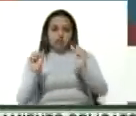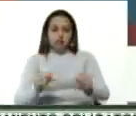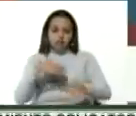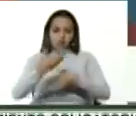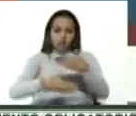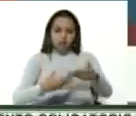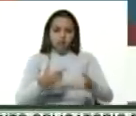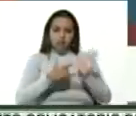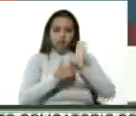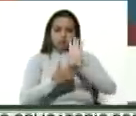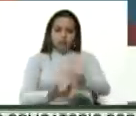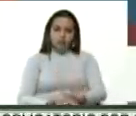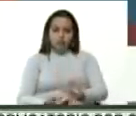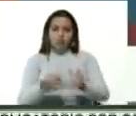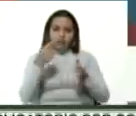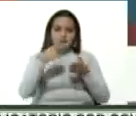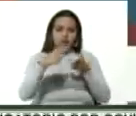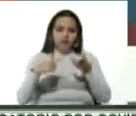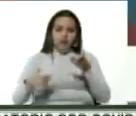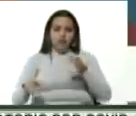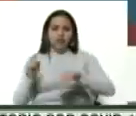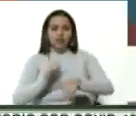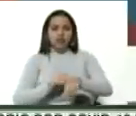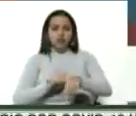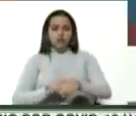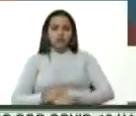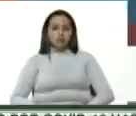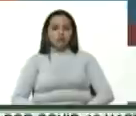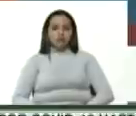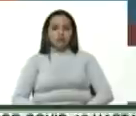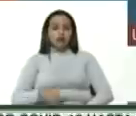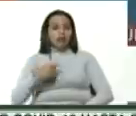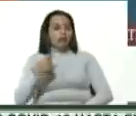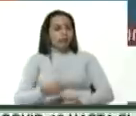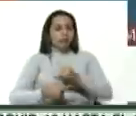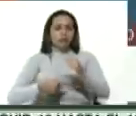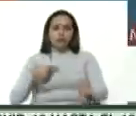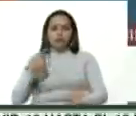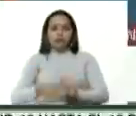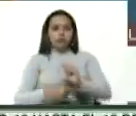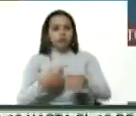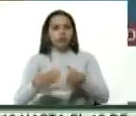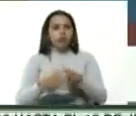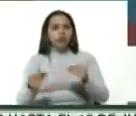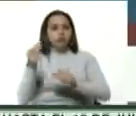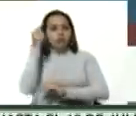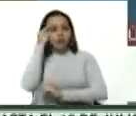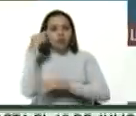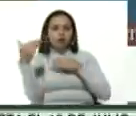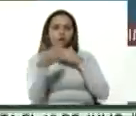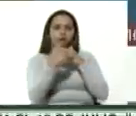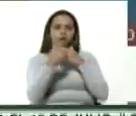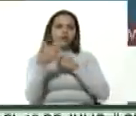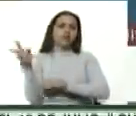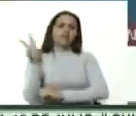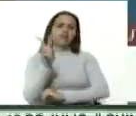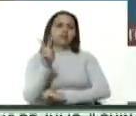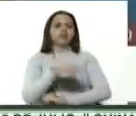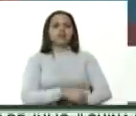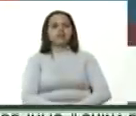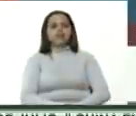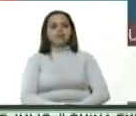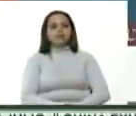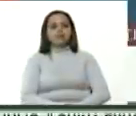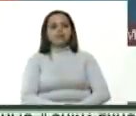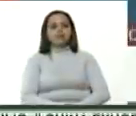en los distintos momentos una cronología casi diaria de las acciones y sanciones contra Venezuela, y